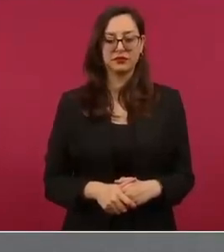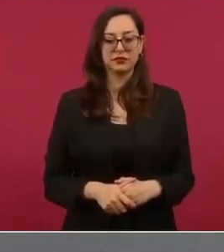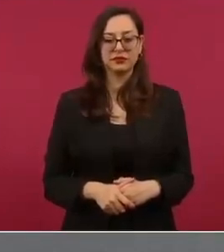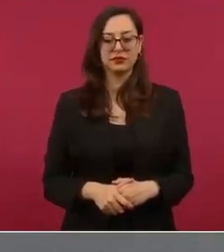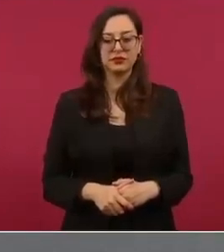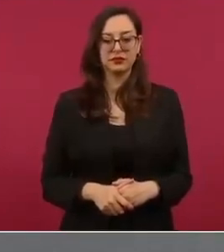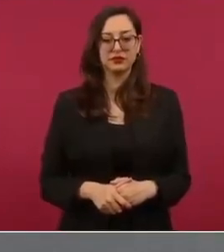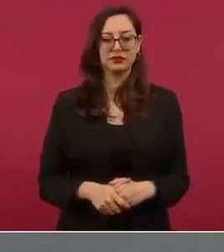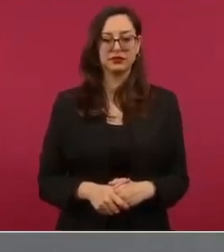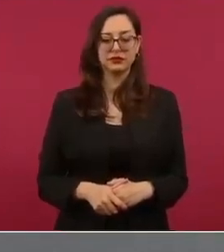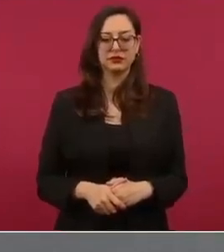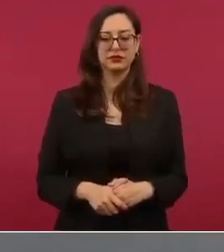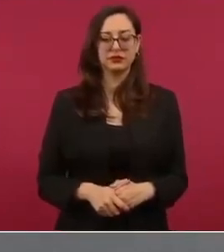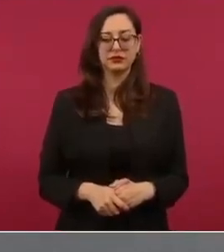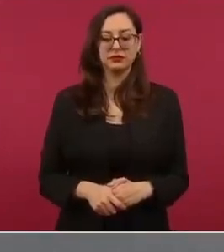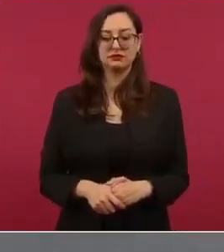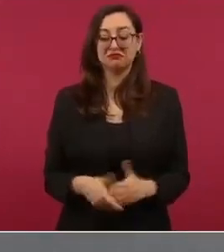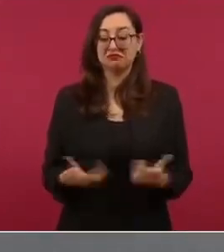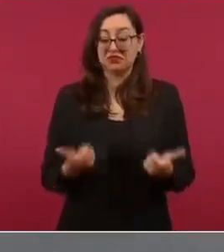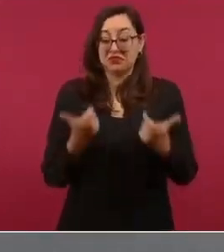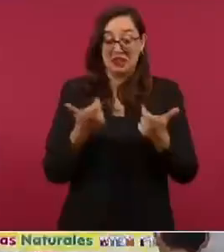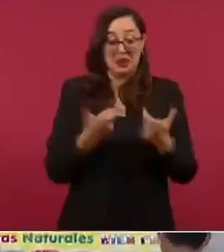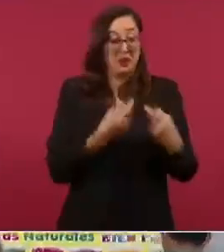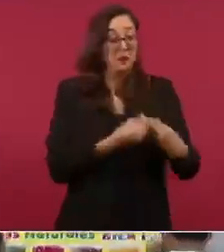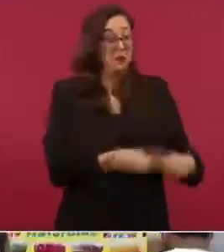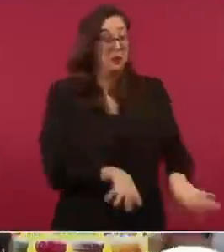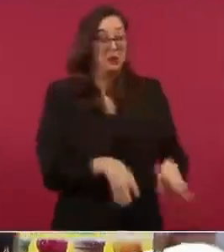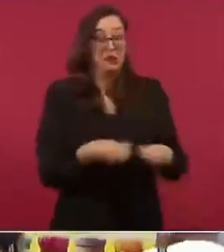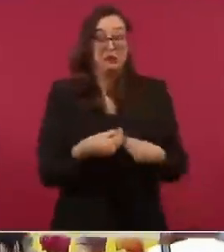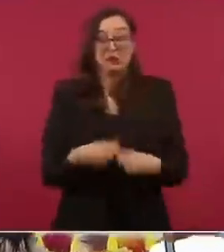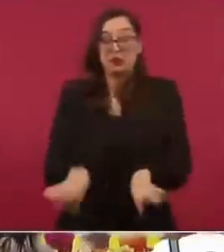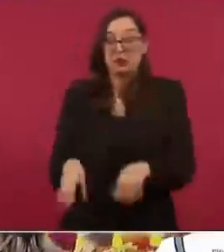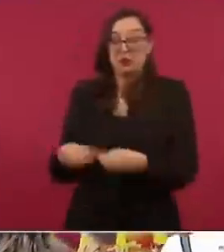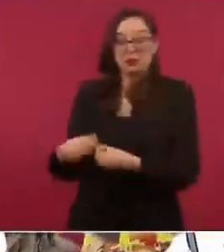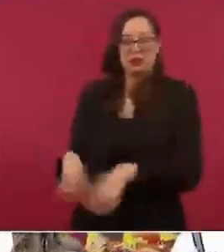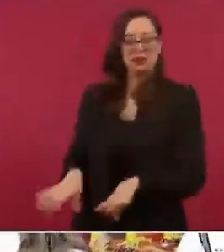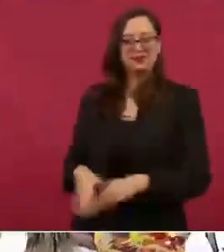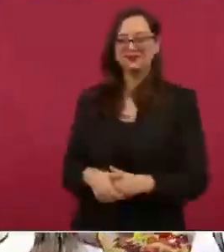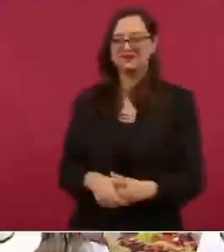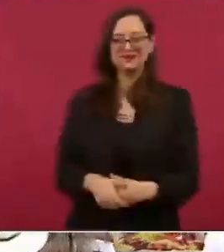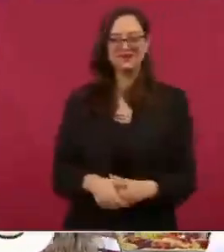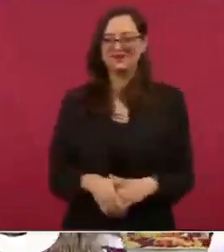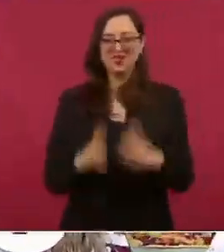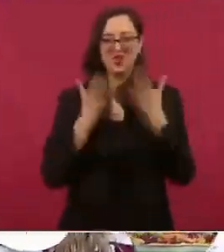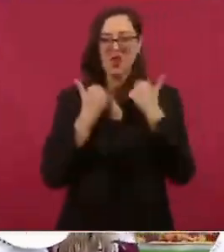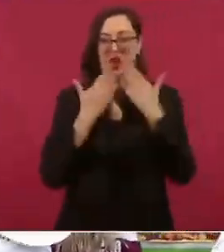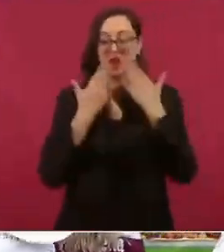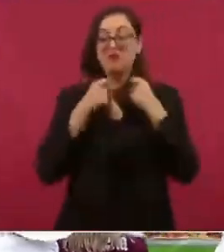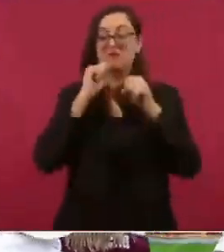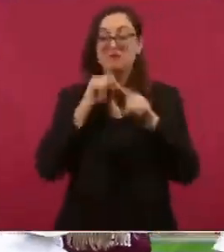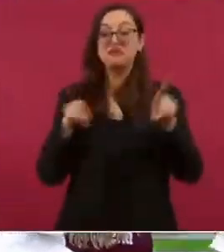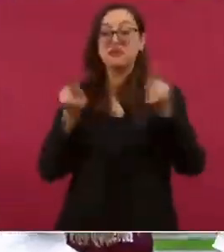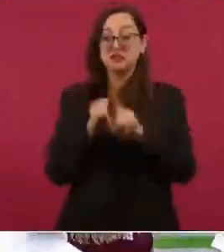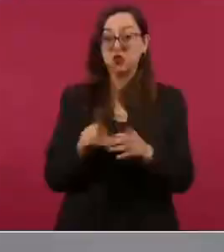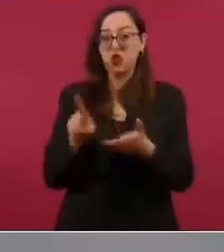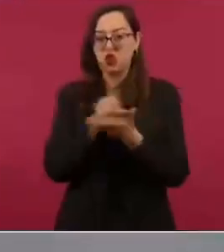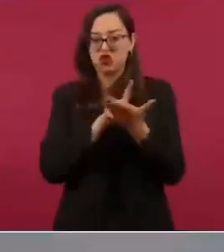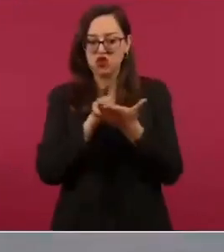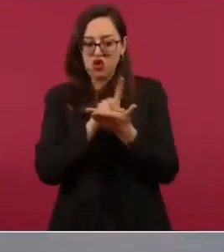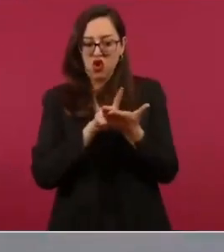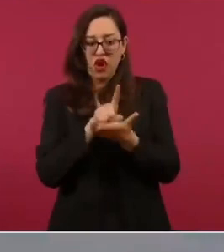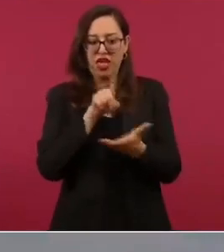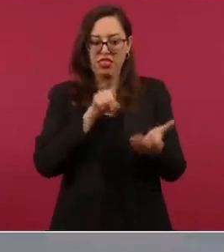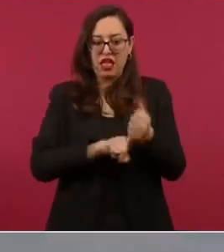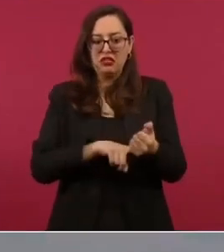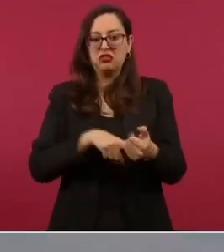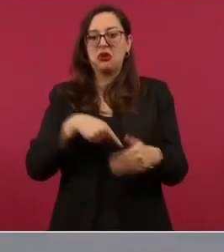no hay fugas de dinero y se evita el contrabando el tráfico